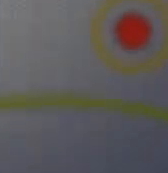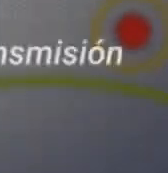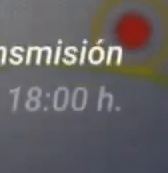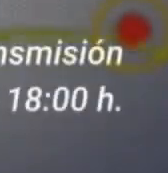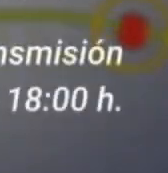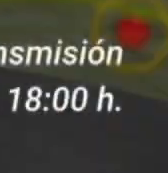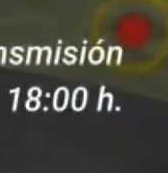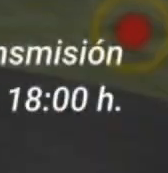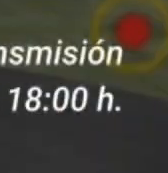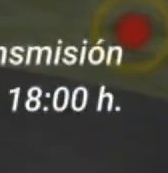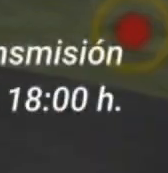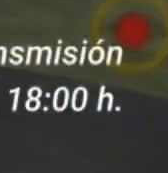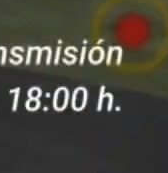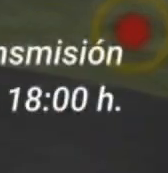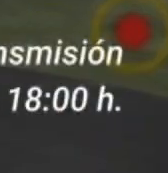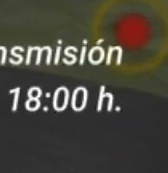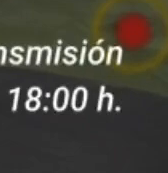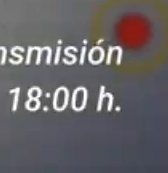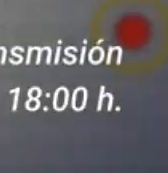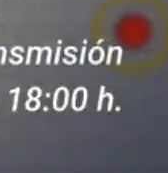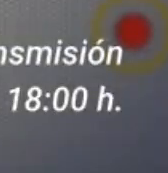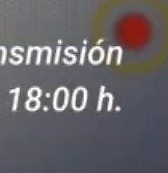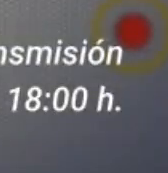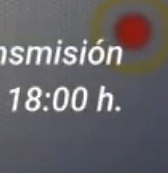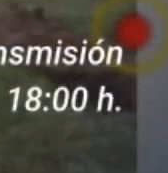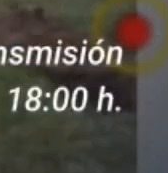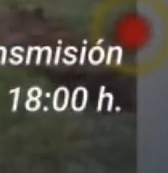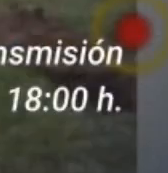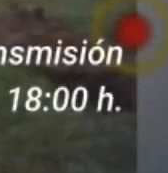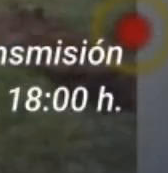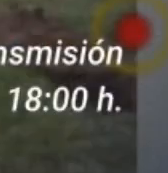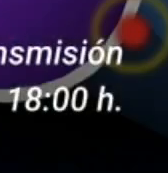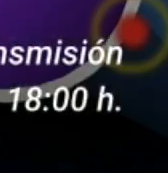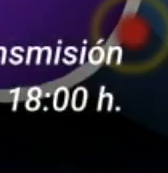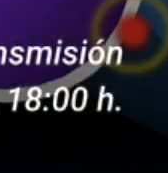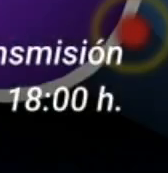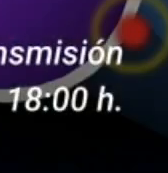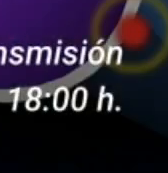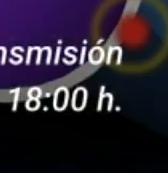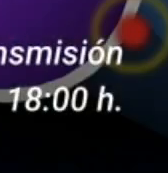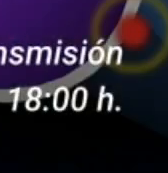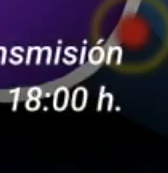21 a 30 horas, retransmisión, domingos 18 horas.